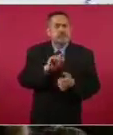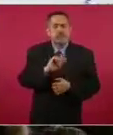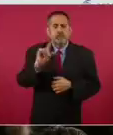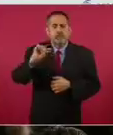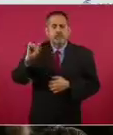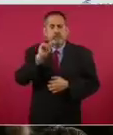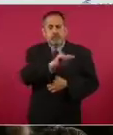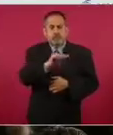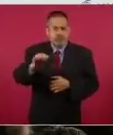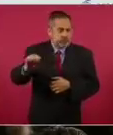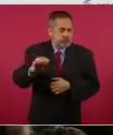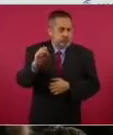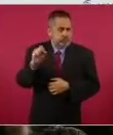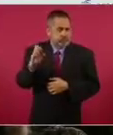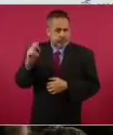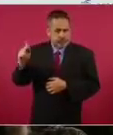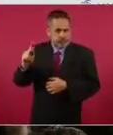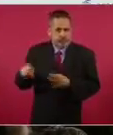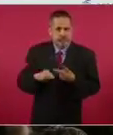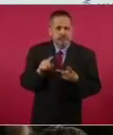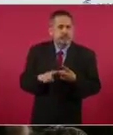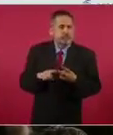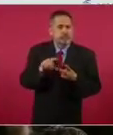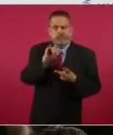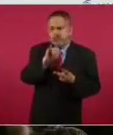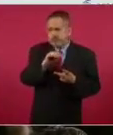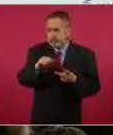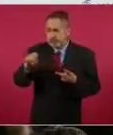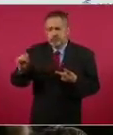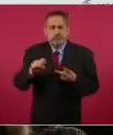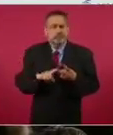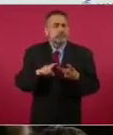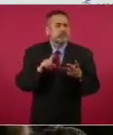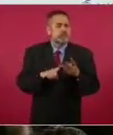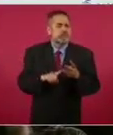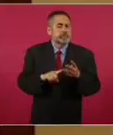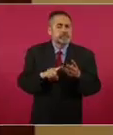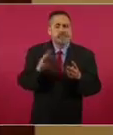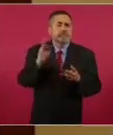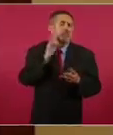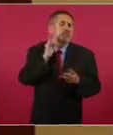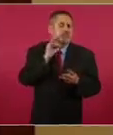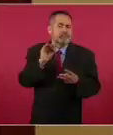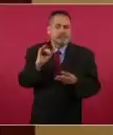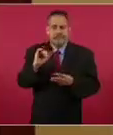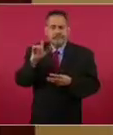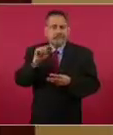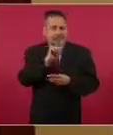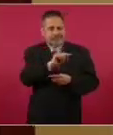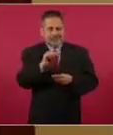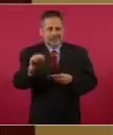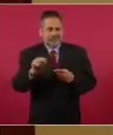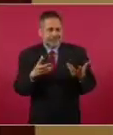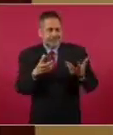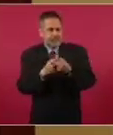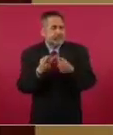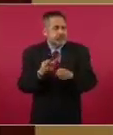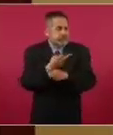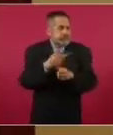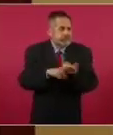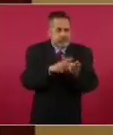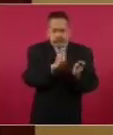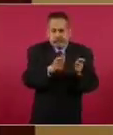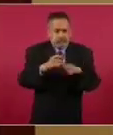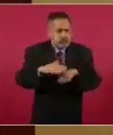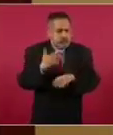de educación, de salud, del IMSS y de las fiscalías para dar seguimiento a los